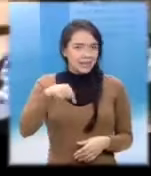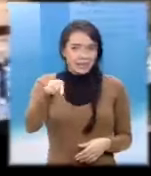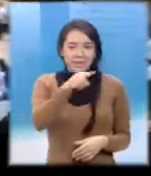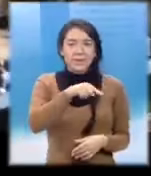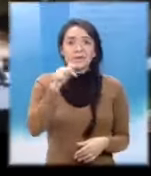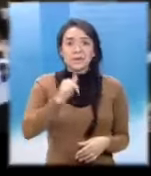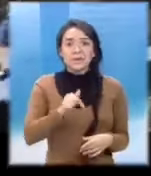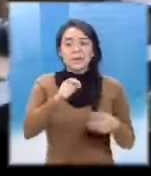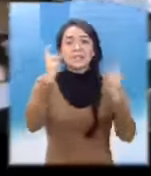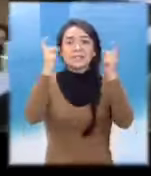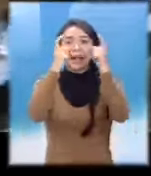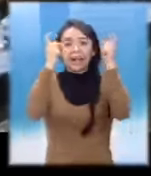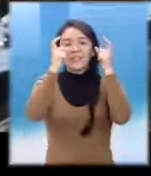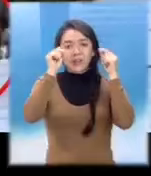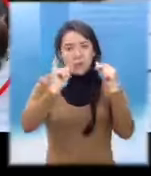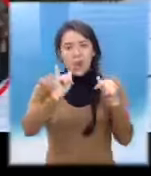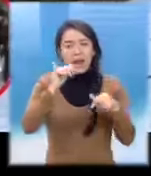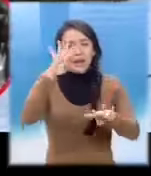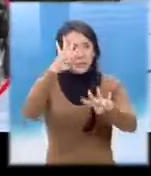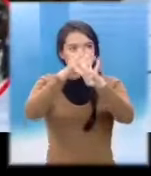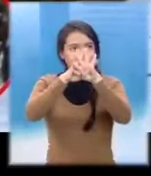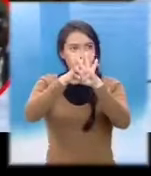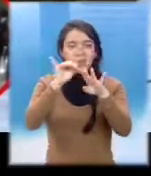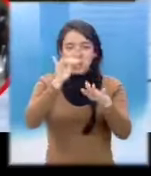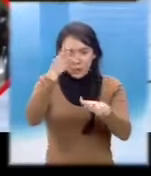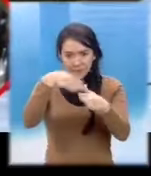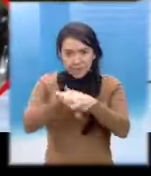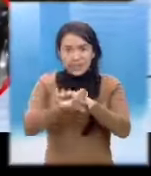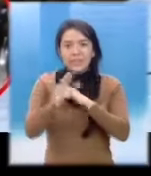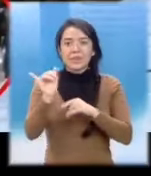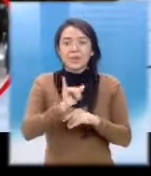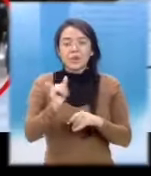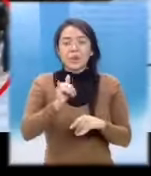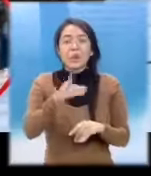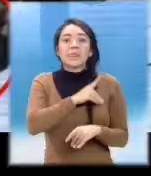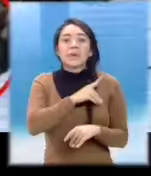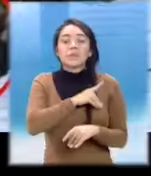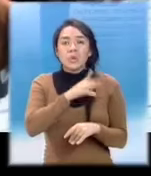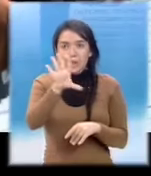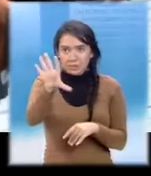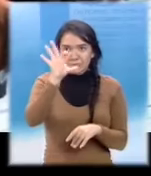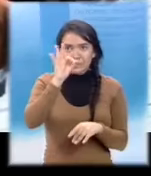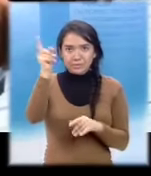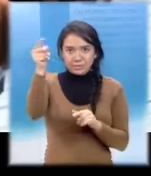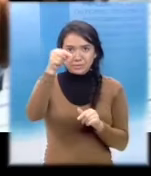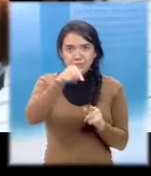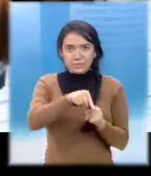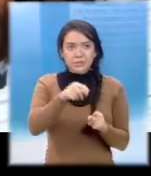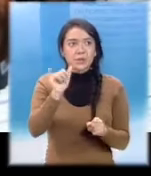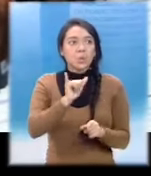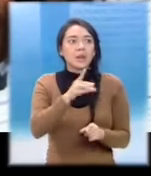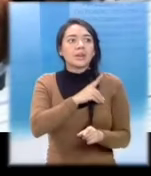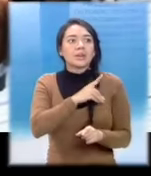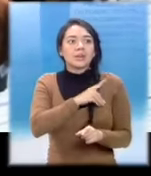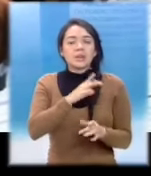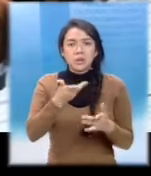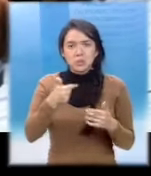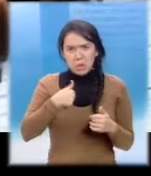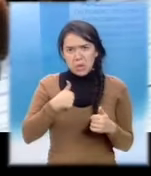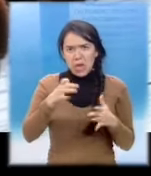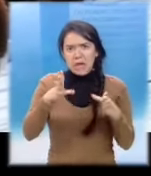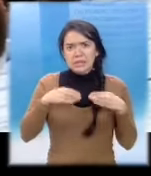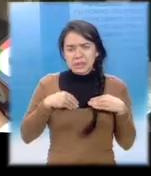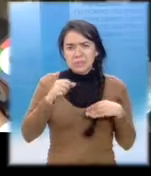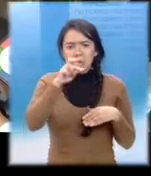Los reos celebraron su día cívico Para conmemorar la fecha invitaron al diputado en la mira Él dice que no hay nada malo de ir a las fiestas de